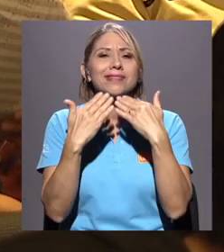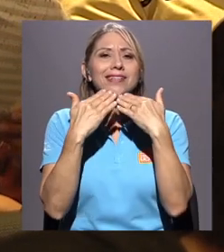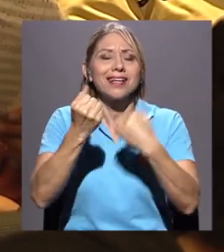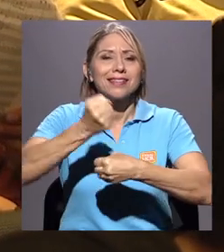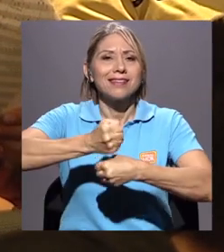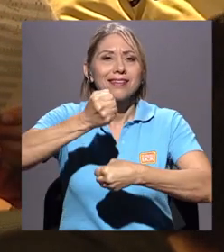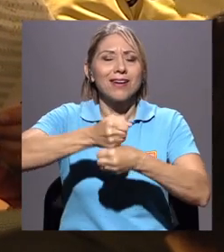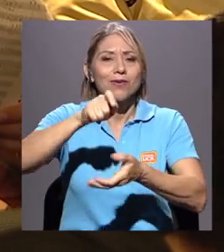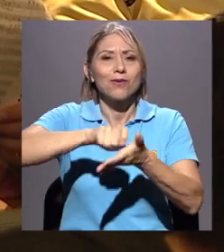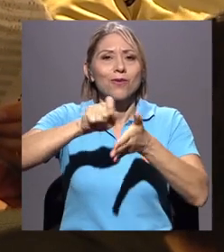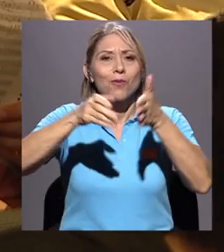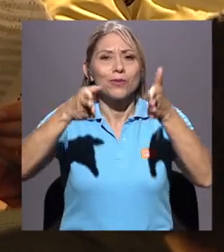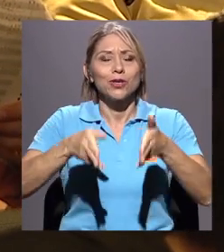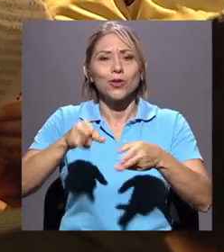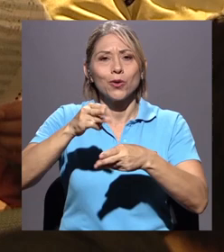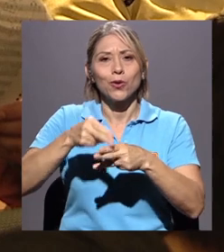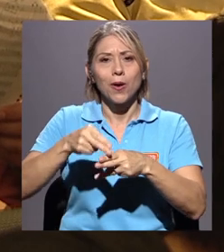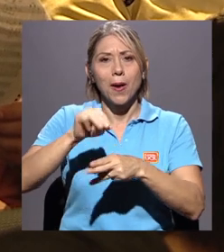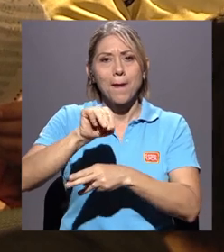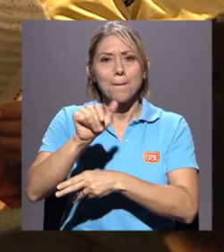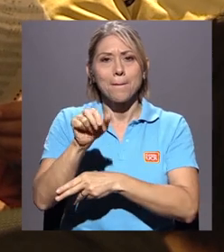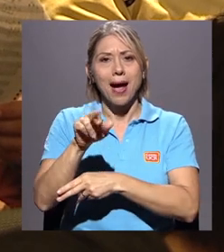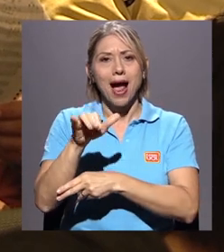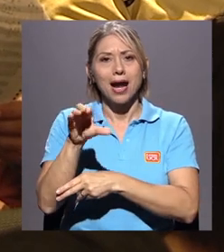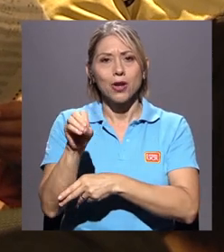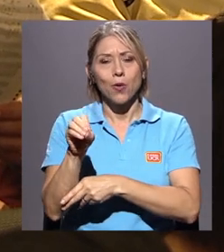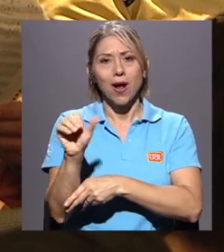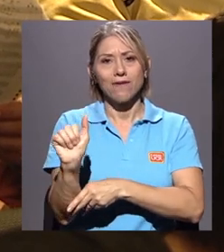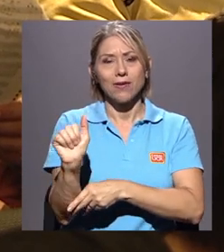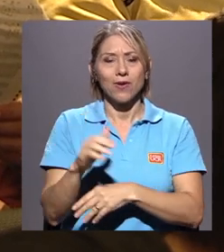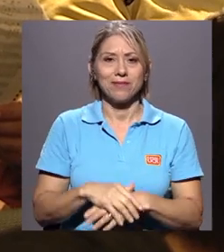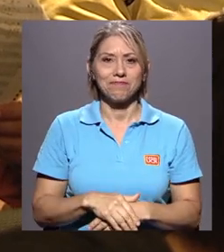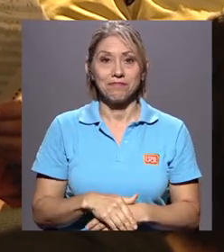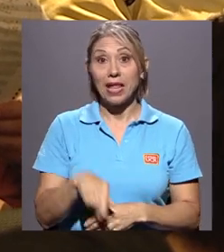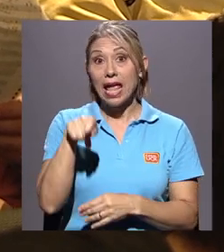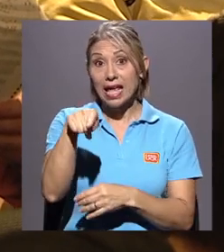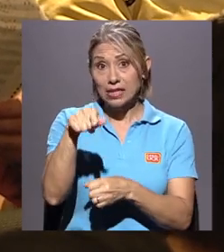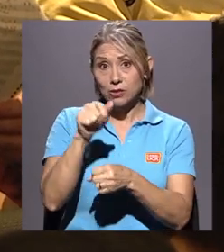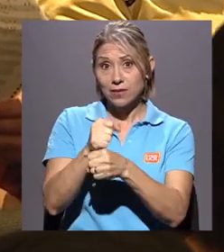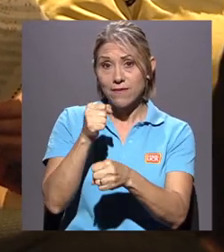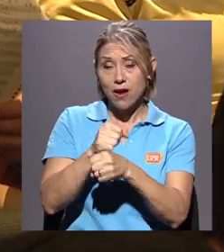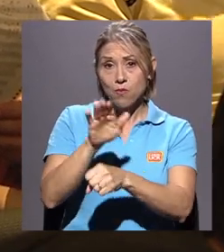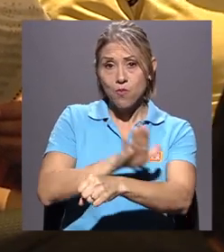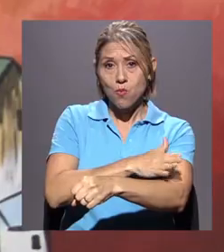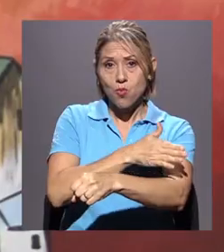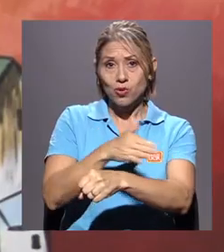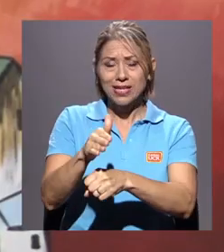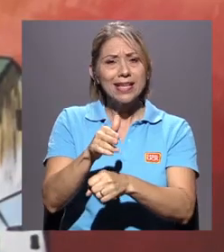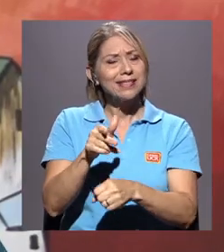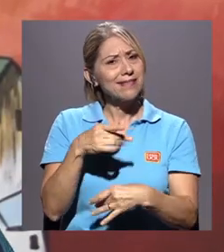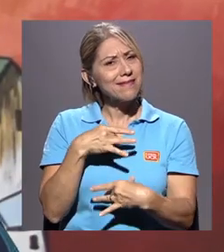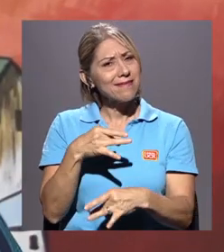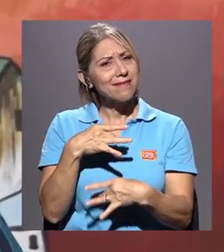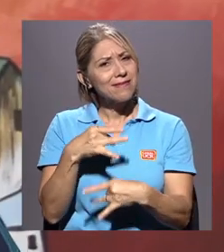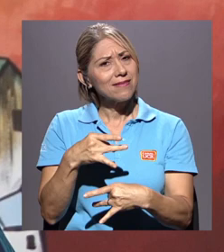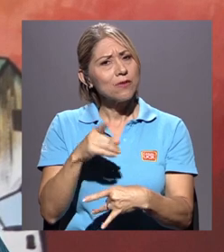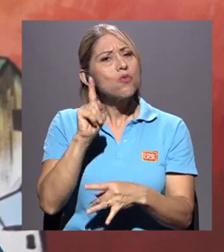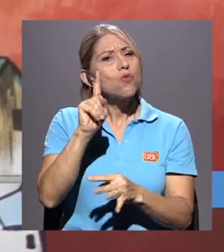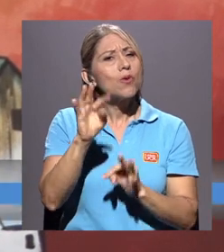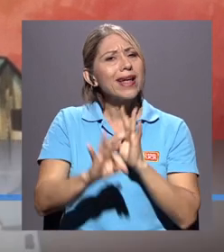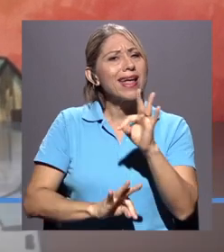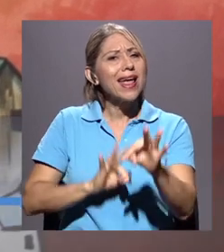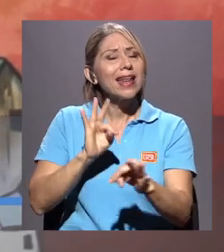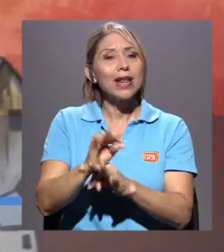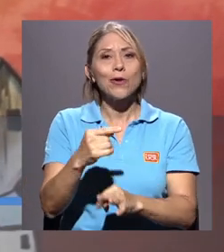del compositor Mario Alfagüel. Es una obra curiosa porque es de un género que prácticamente yo